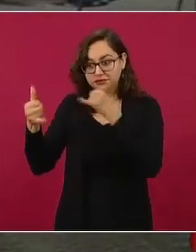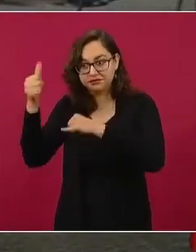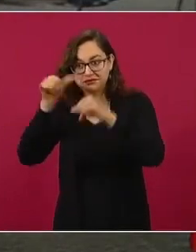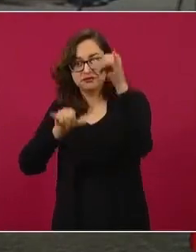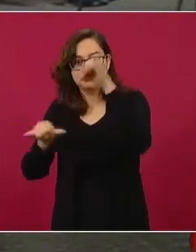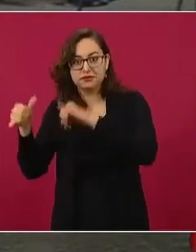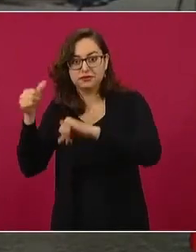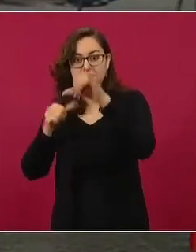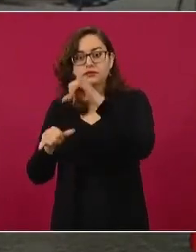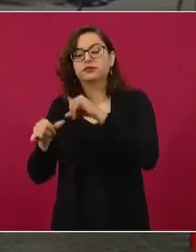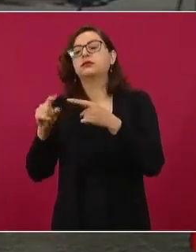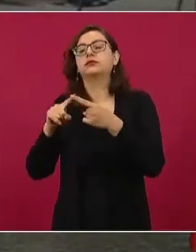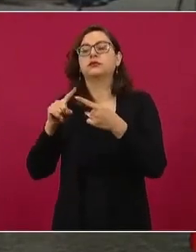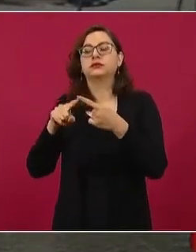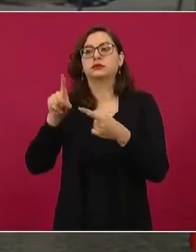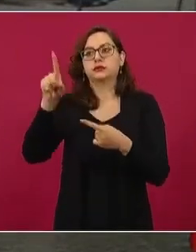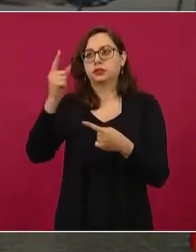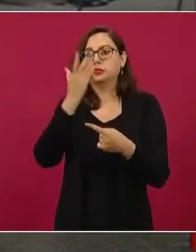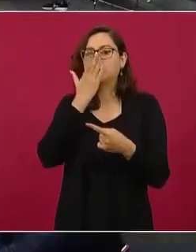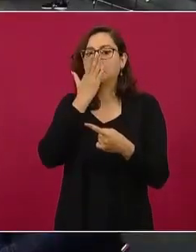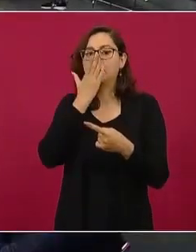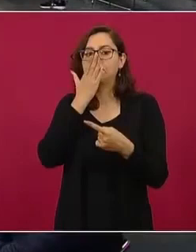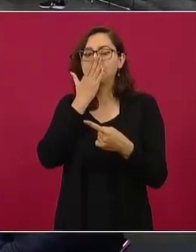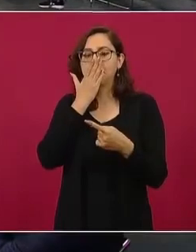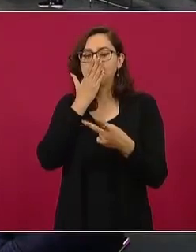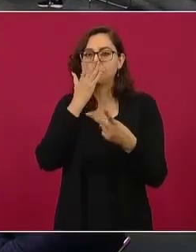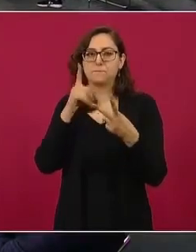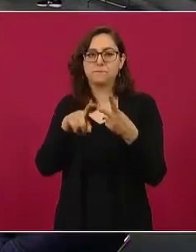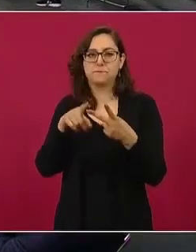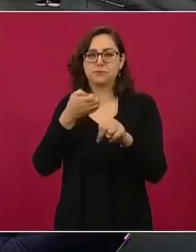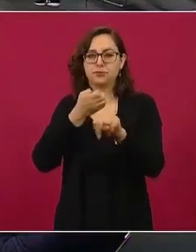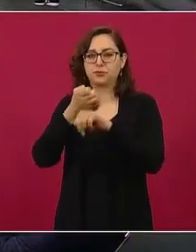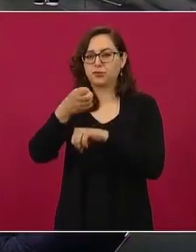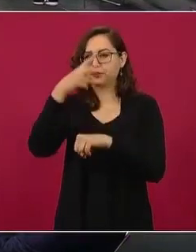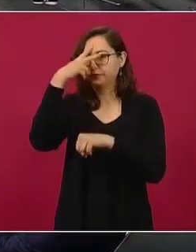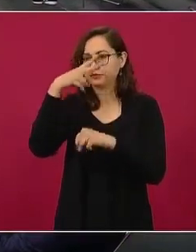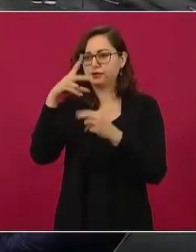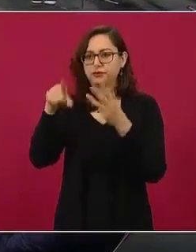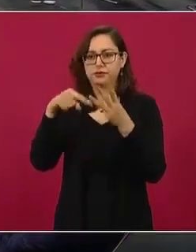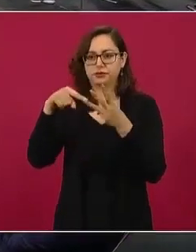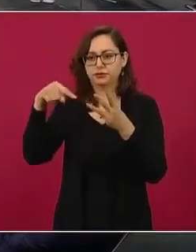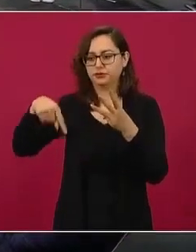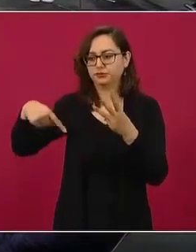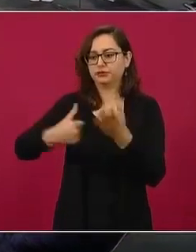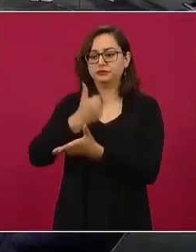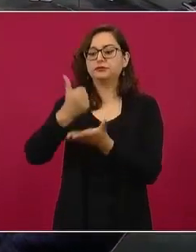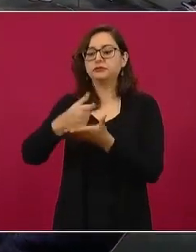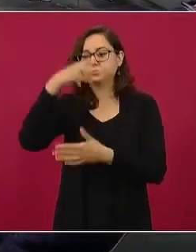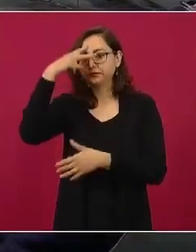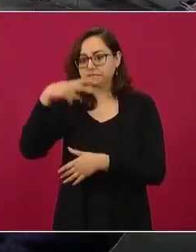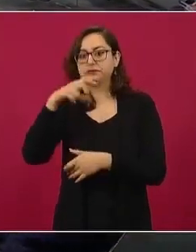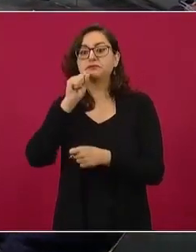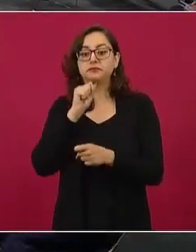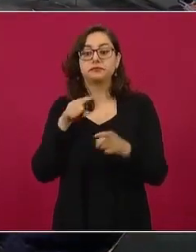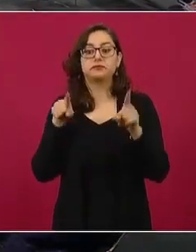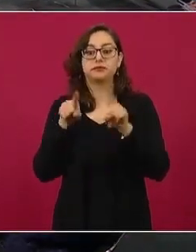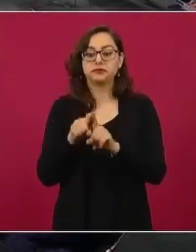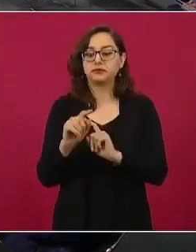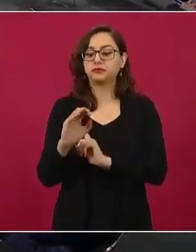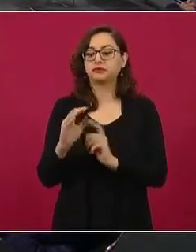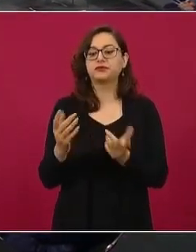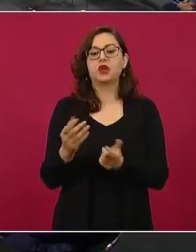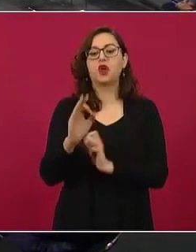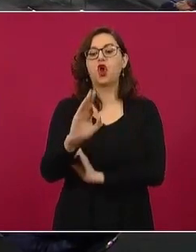presente en Sonora, también hay uno en el Estado de México y otro en Ciudad de México, en donde también hablan de flurona, que es esta